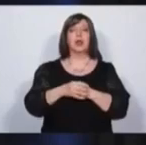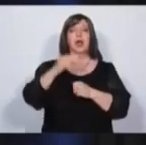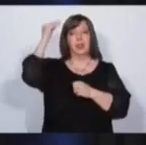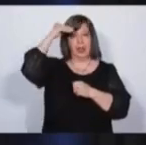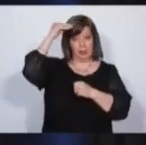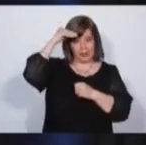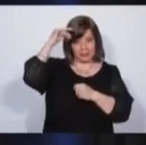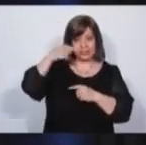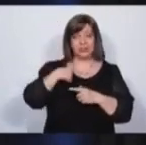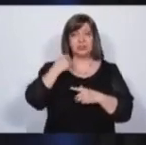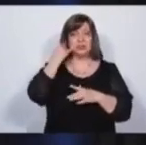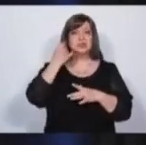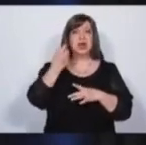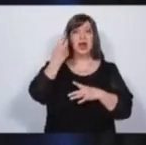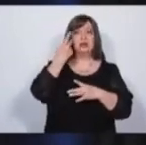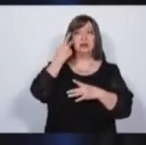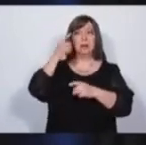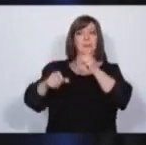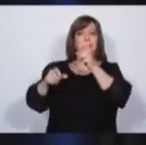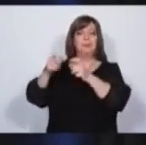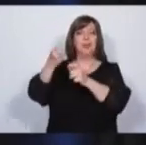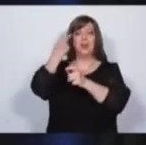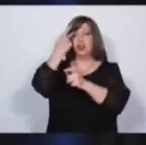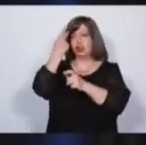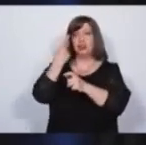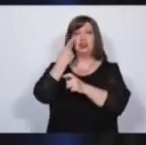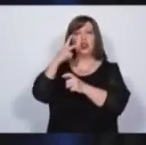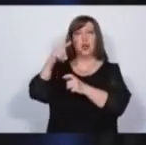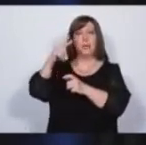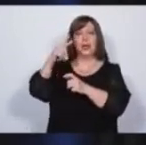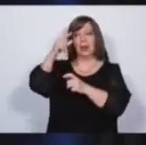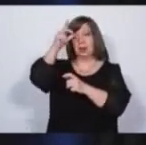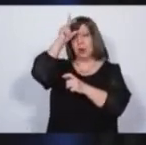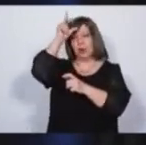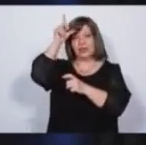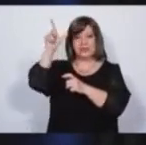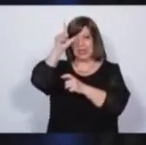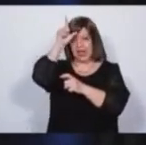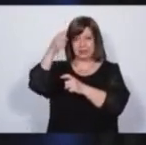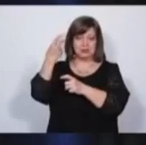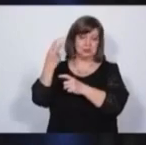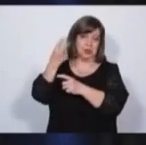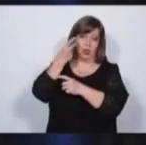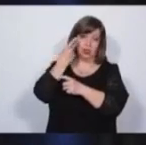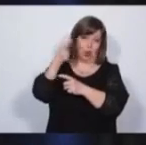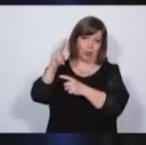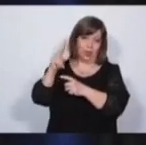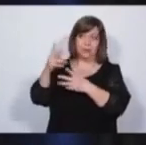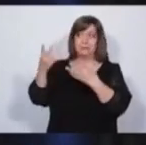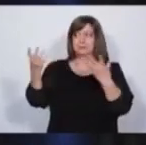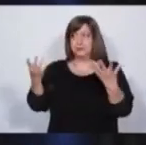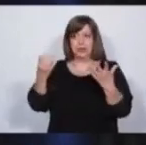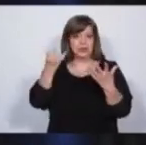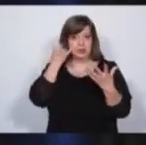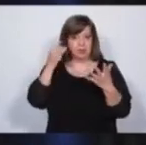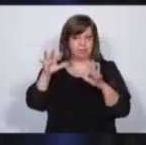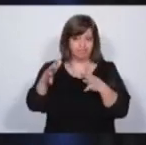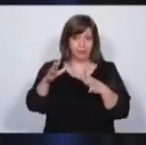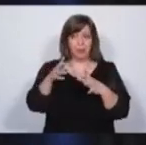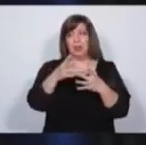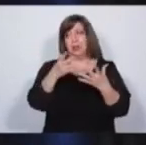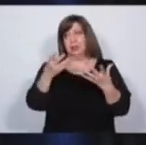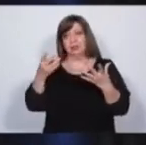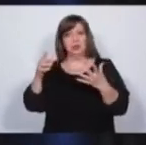Hemos perdido 2.000 policías en los últimos 8 años aproximadamente. De un poco más de 11.000 a un poco más de 9.000. Mientras